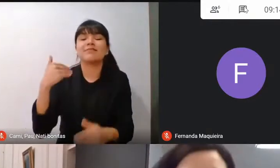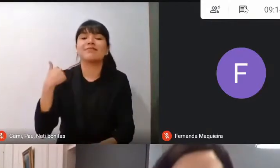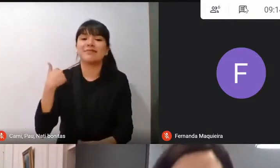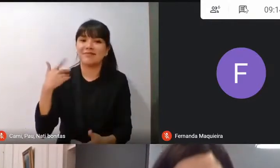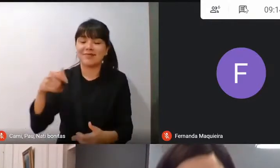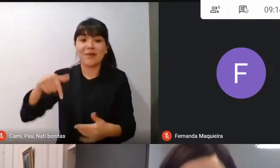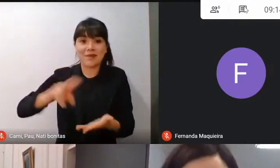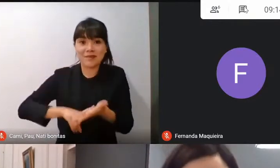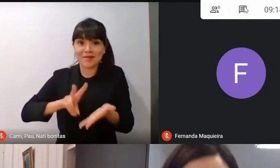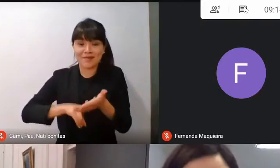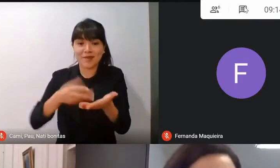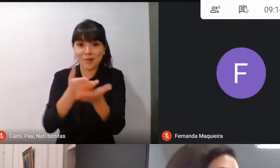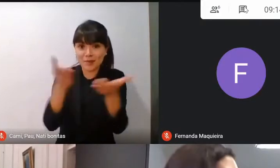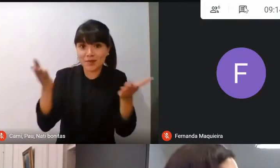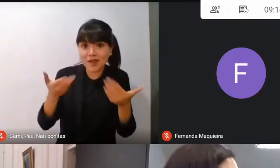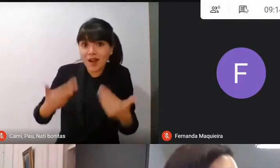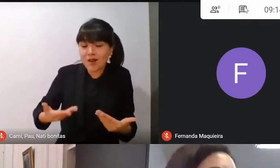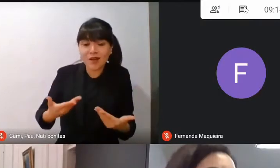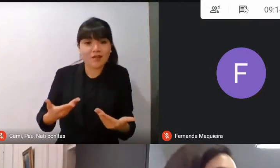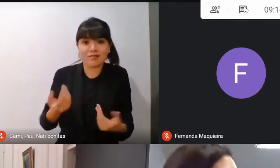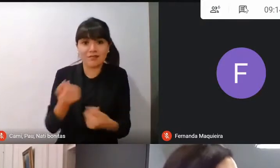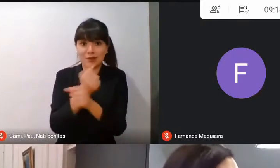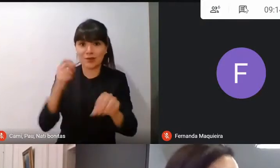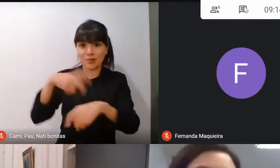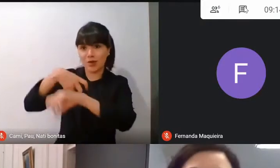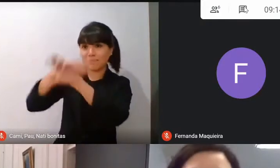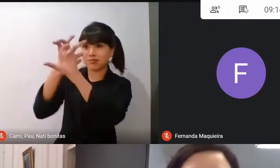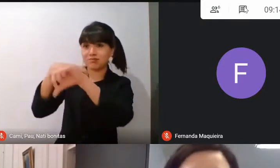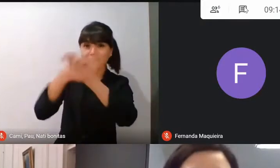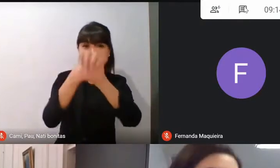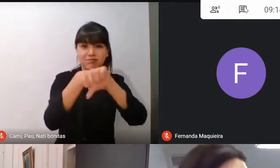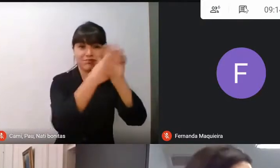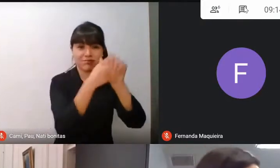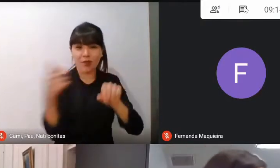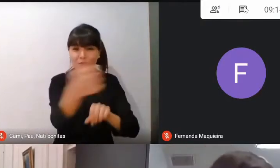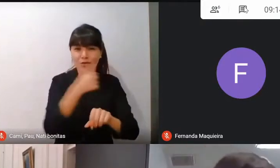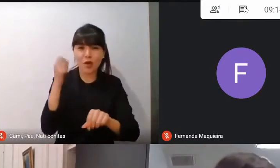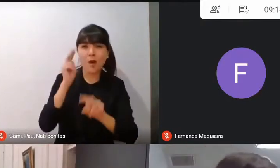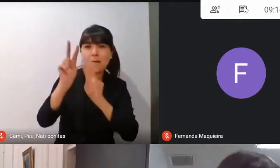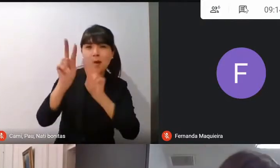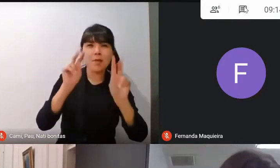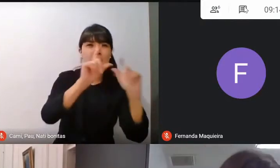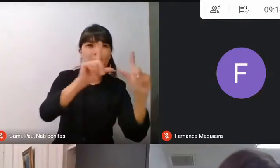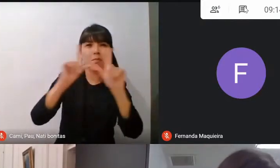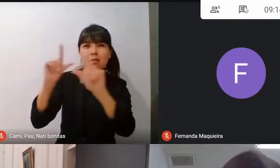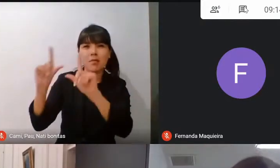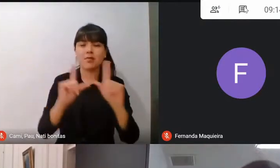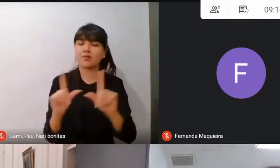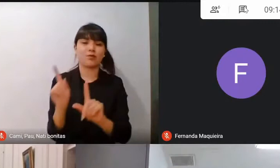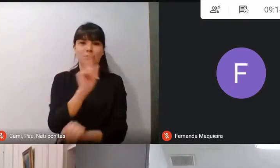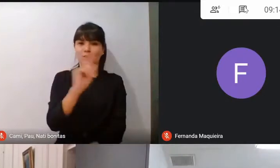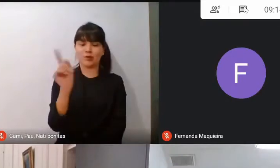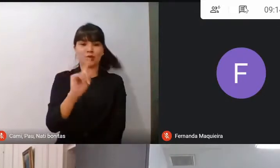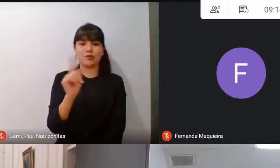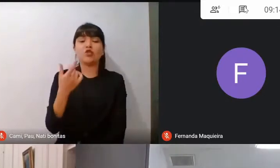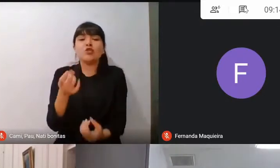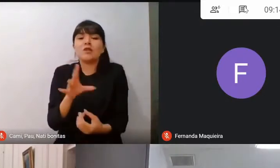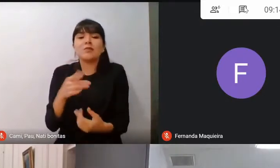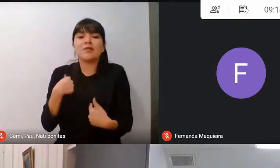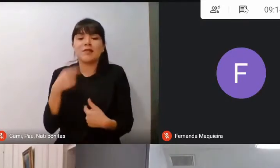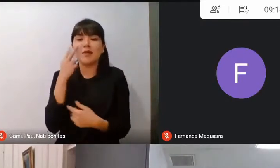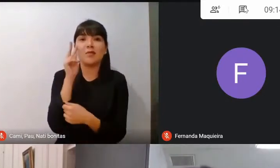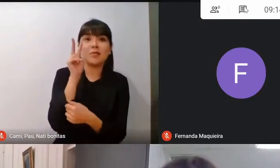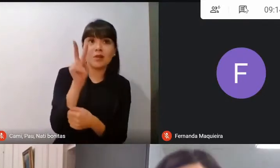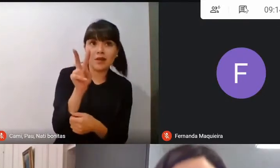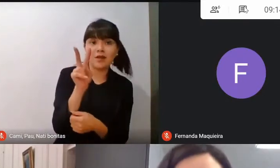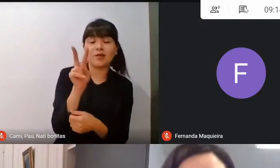saludos no lo podemos hacer mirándonos ni escuchándonos todos, sino que más bien mirando y escuchando los